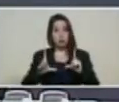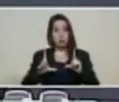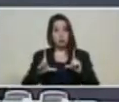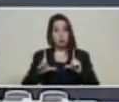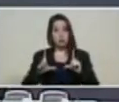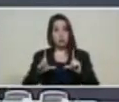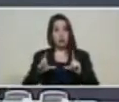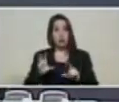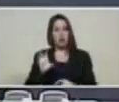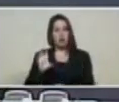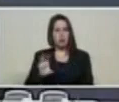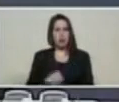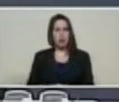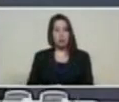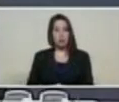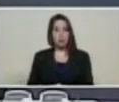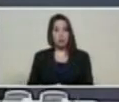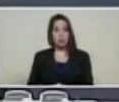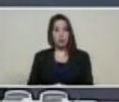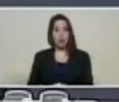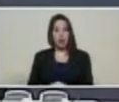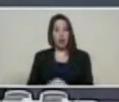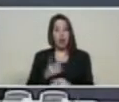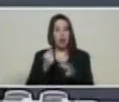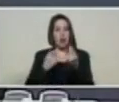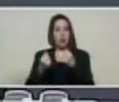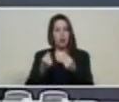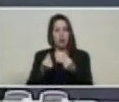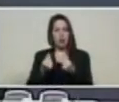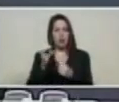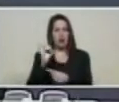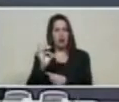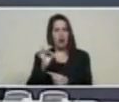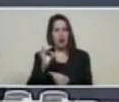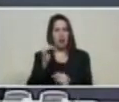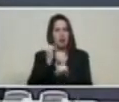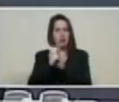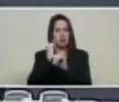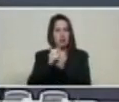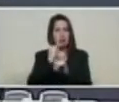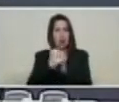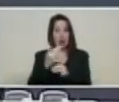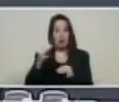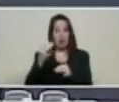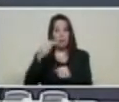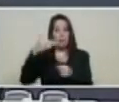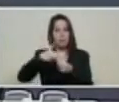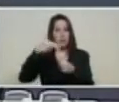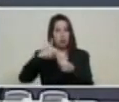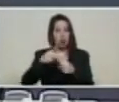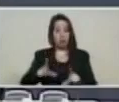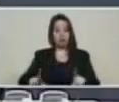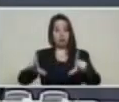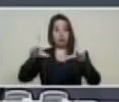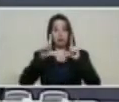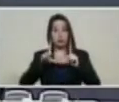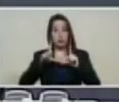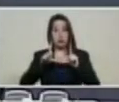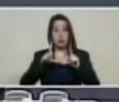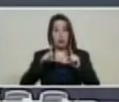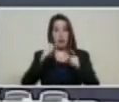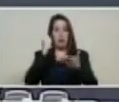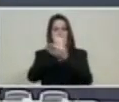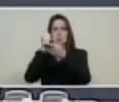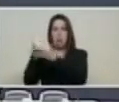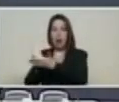la moneda digital petrolera está certificada con estándares internacionales